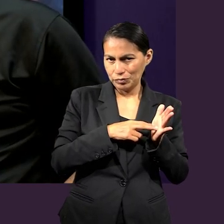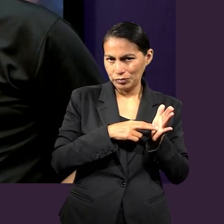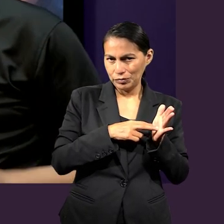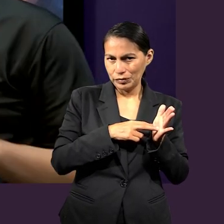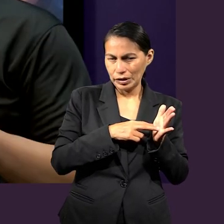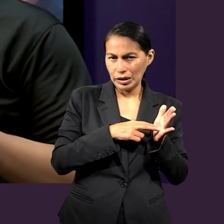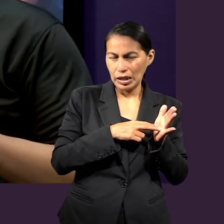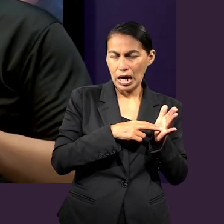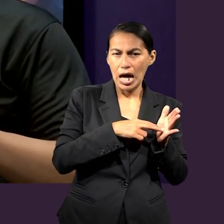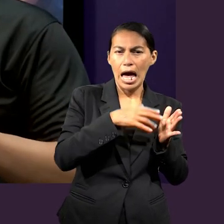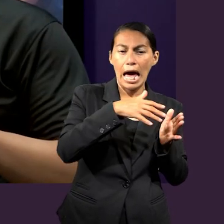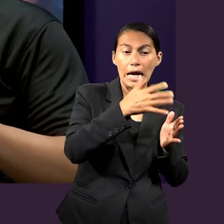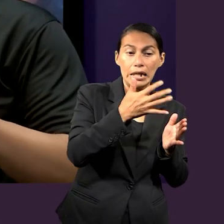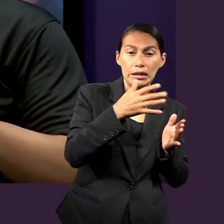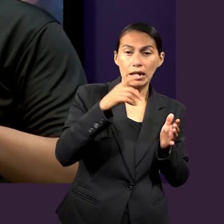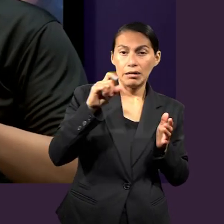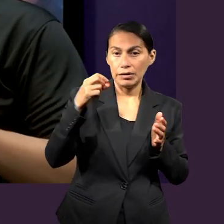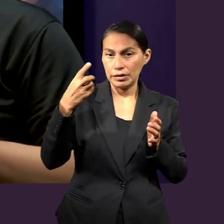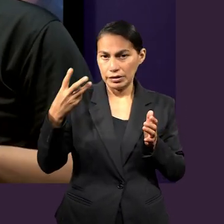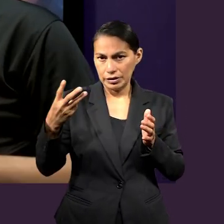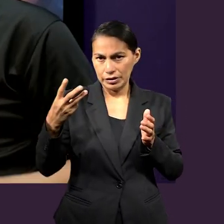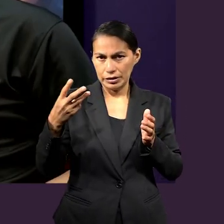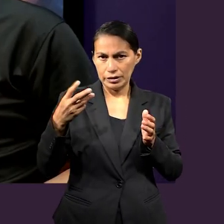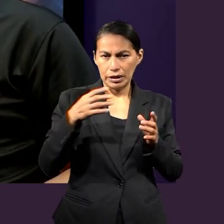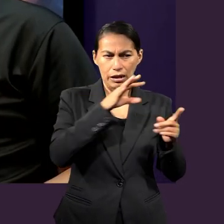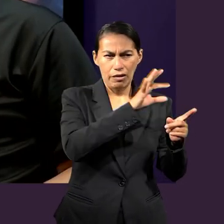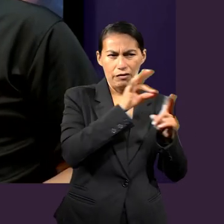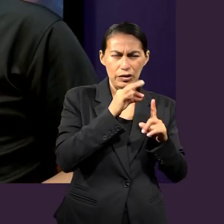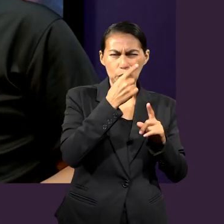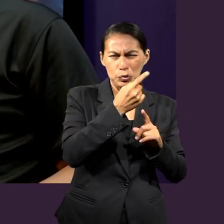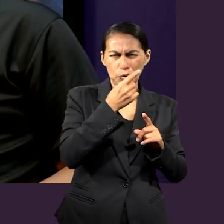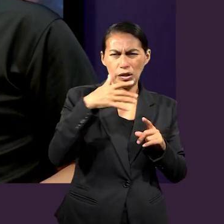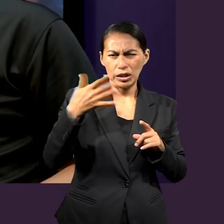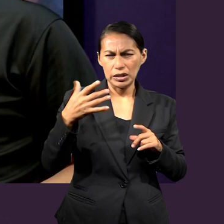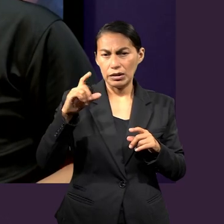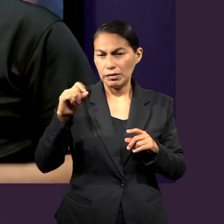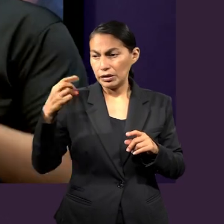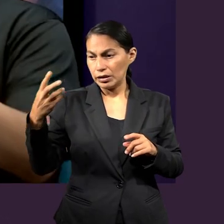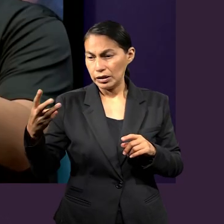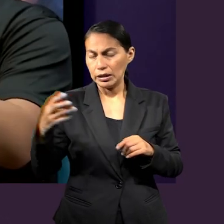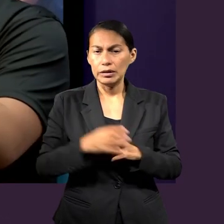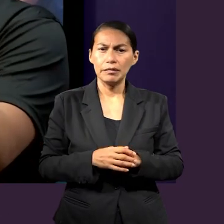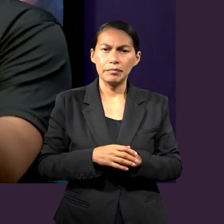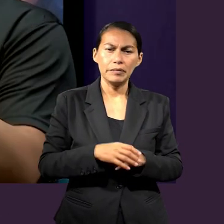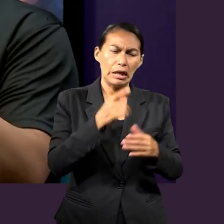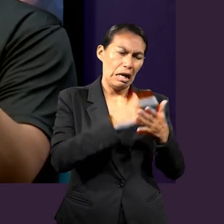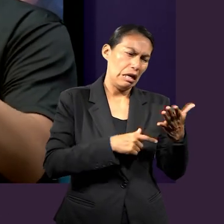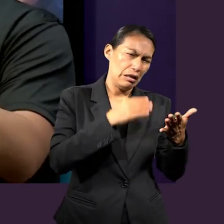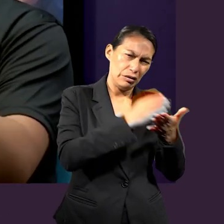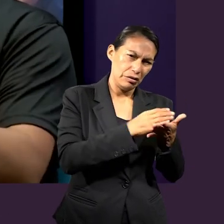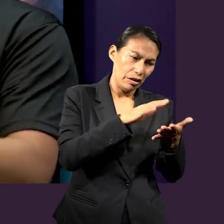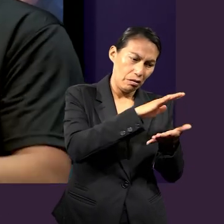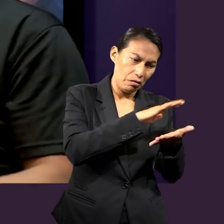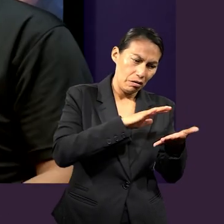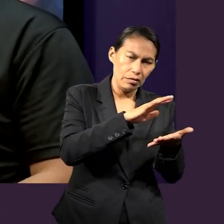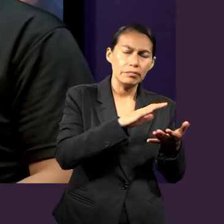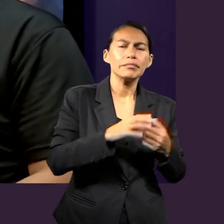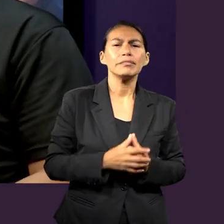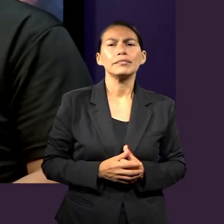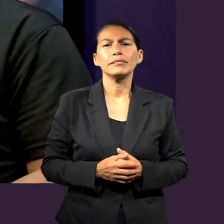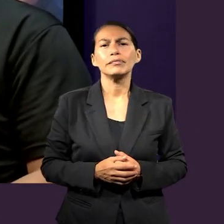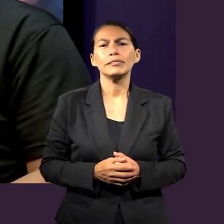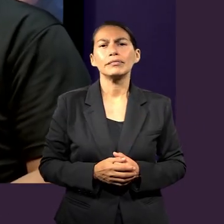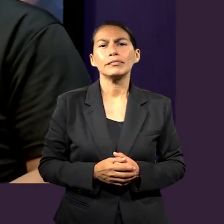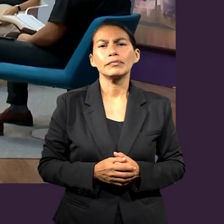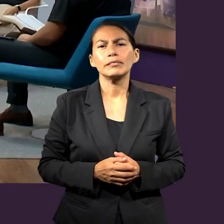a este segmento de versículos del 15 al 23 de Efesios 1, que prácticamente esta lección está basada en